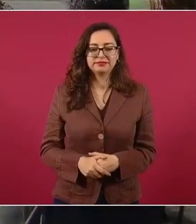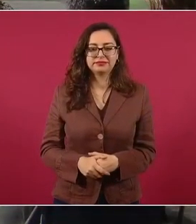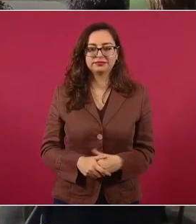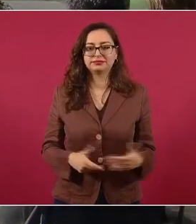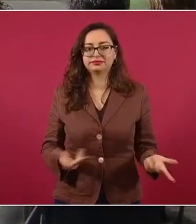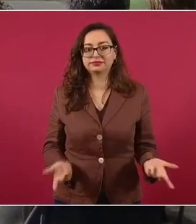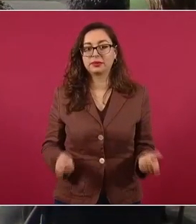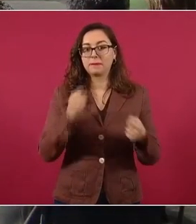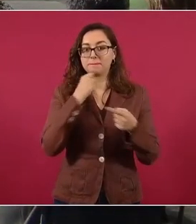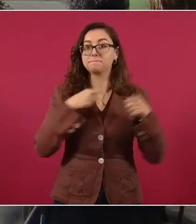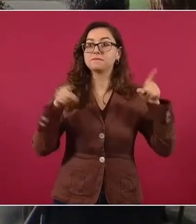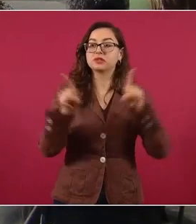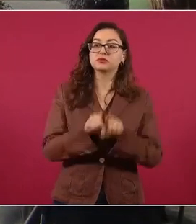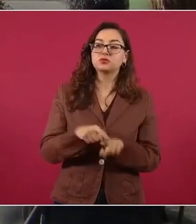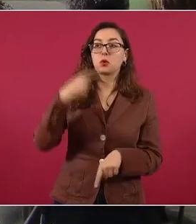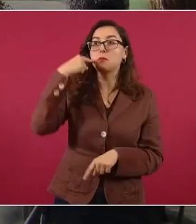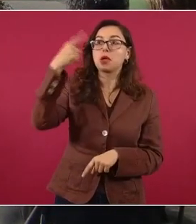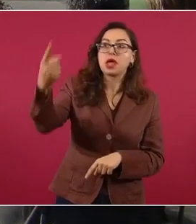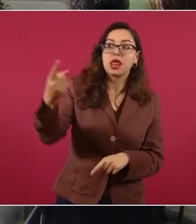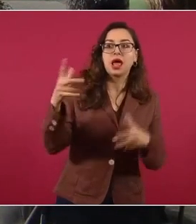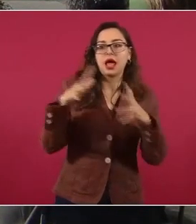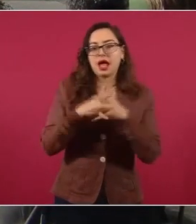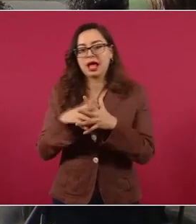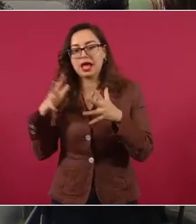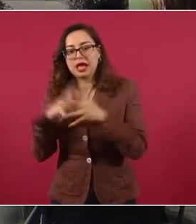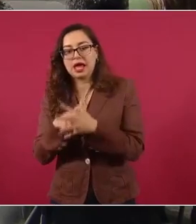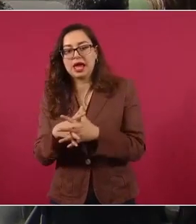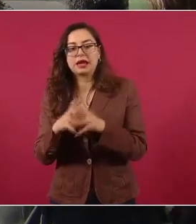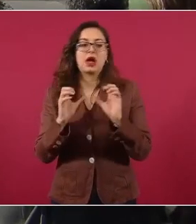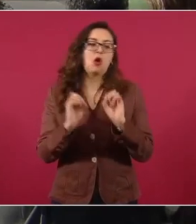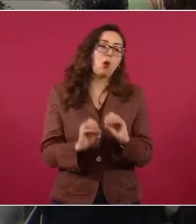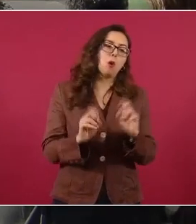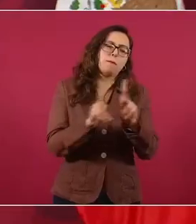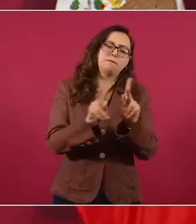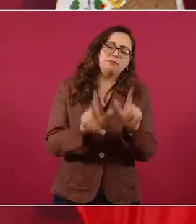de guerra o de paz,